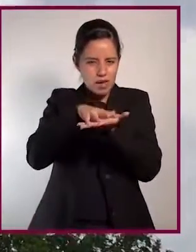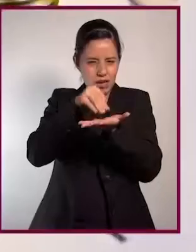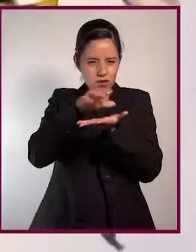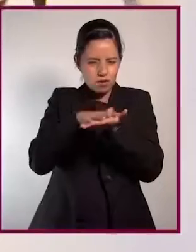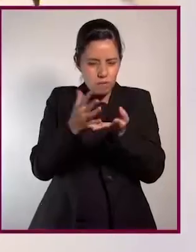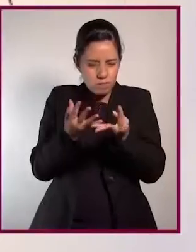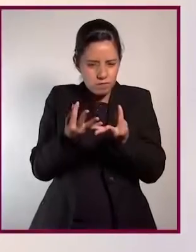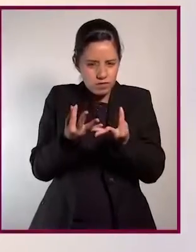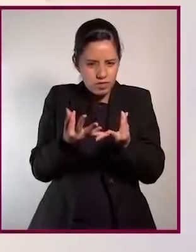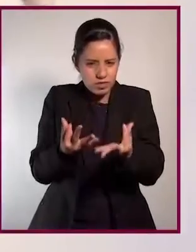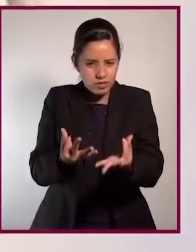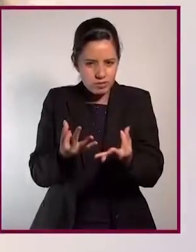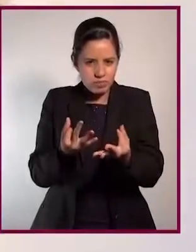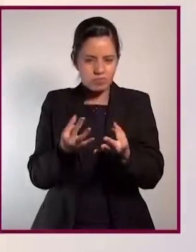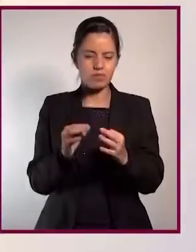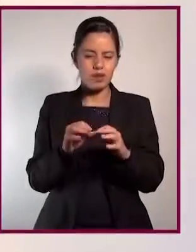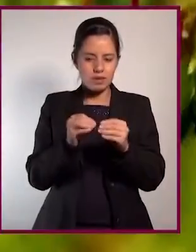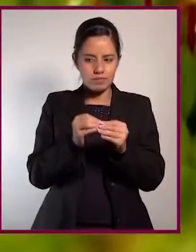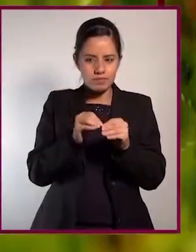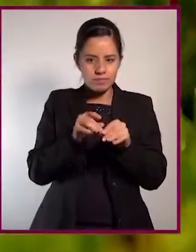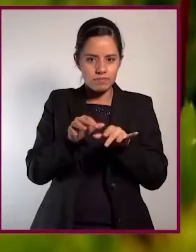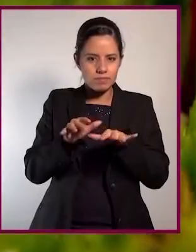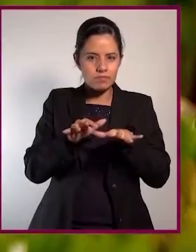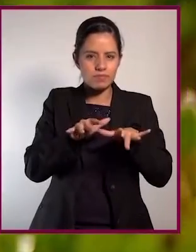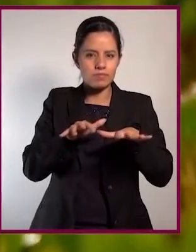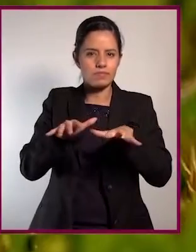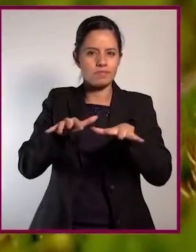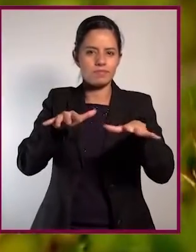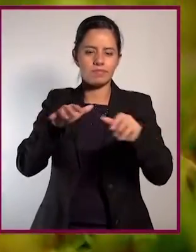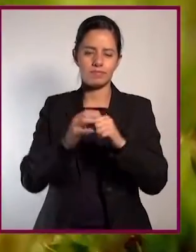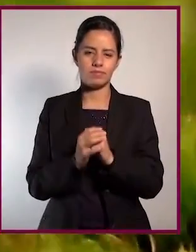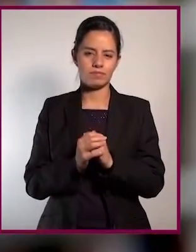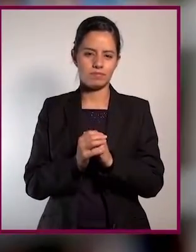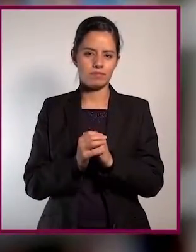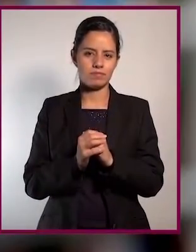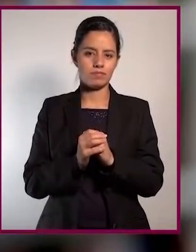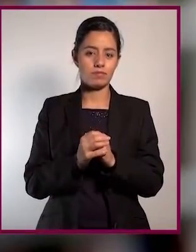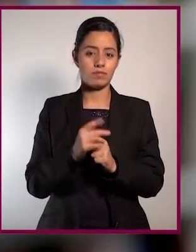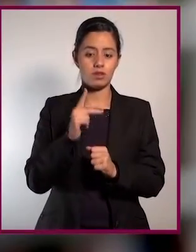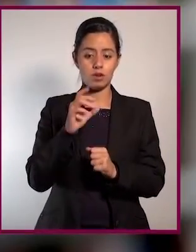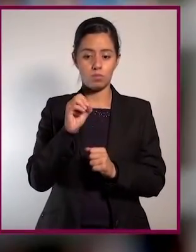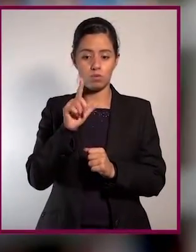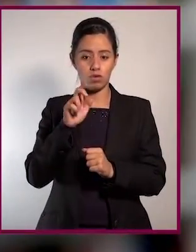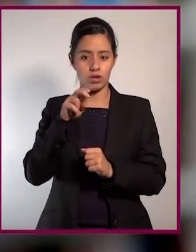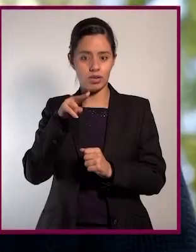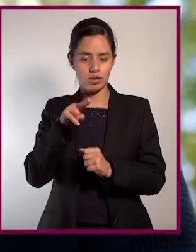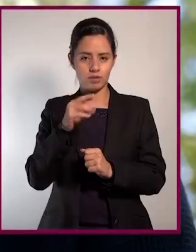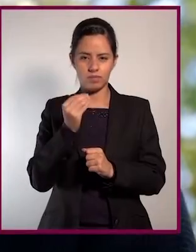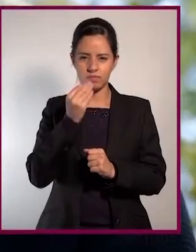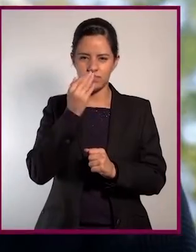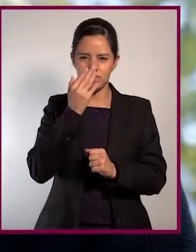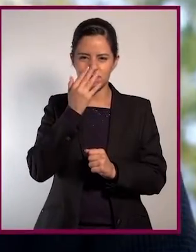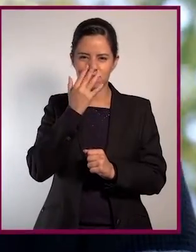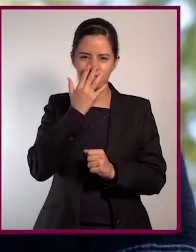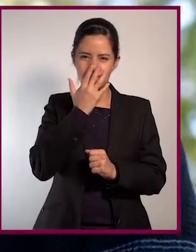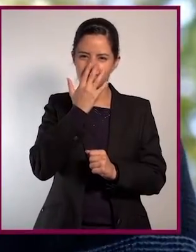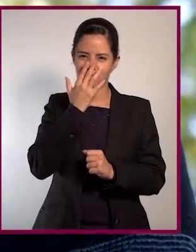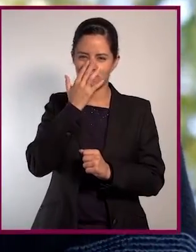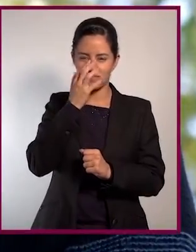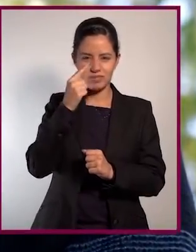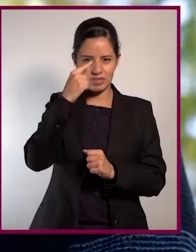y pasto, que es un polvo muy fino que sueltan las plantas para reproducirse y que abunda durante la primavera. El polen